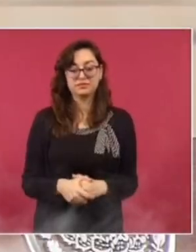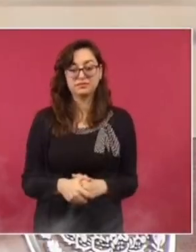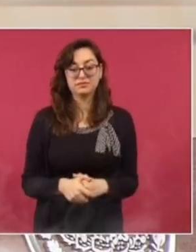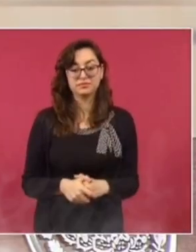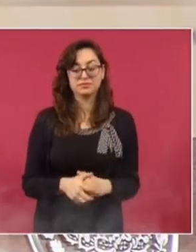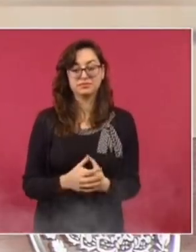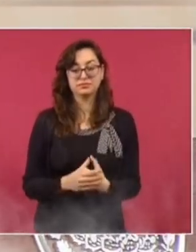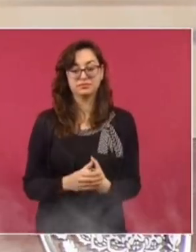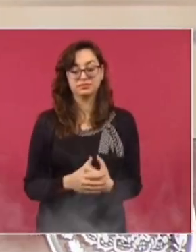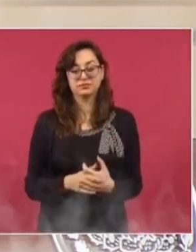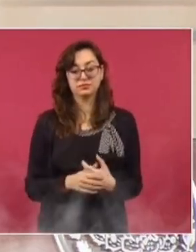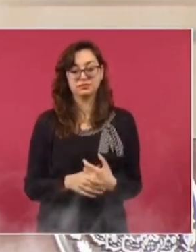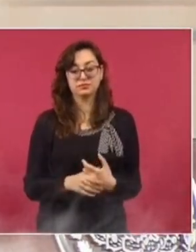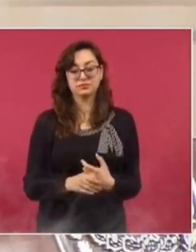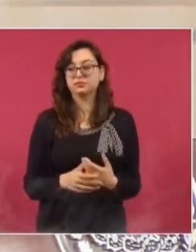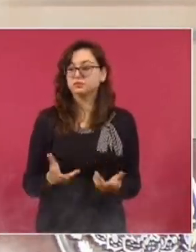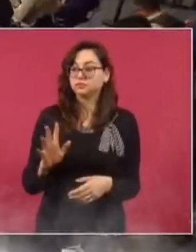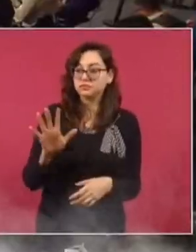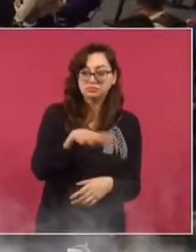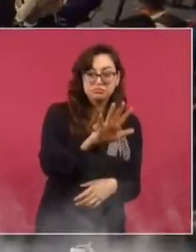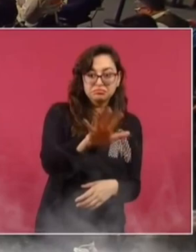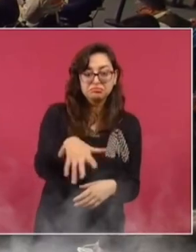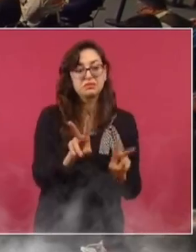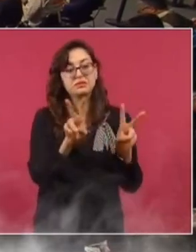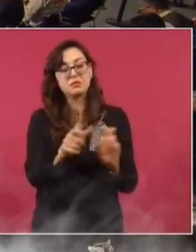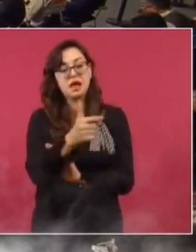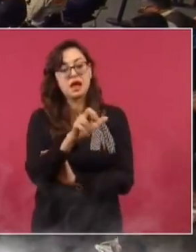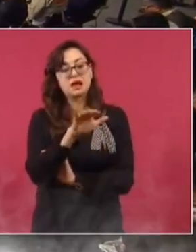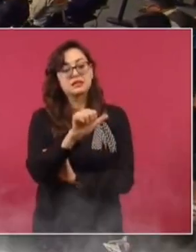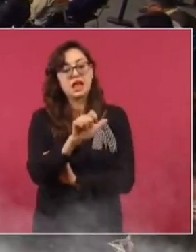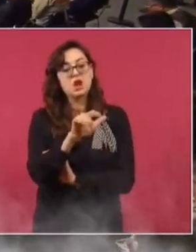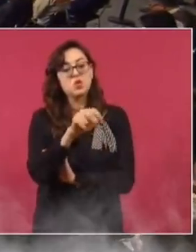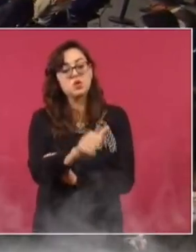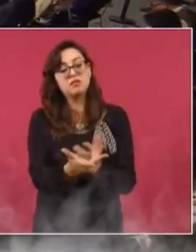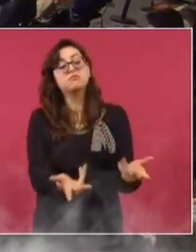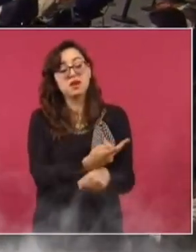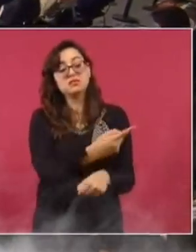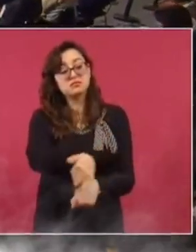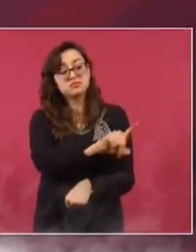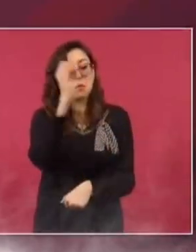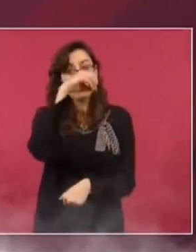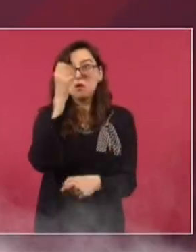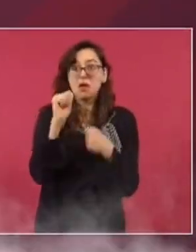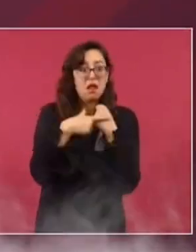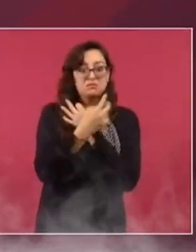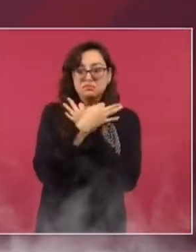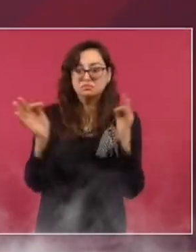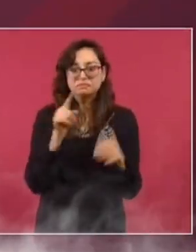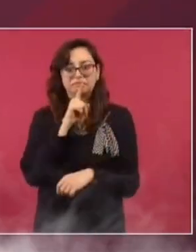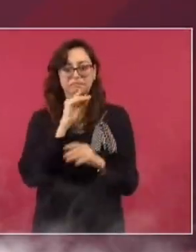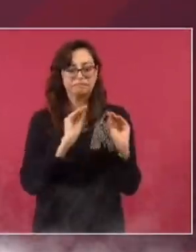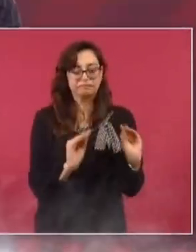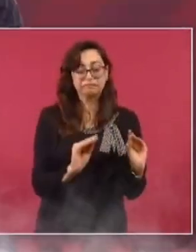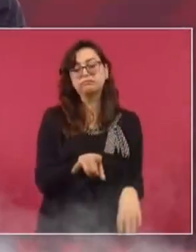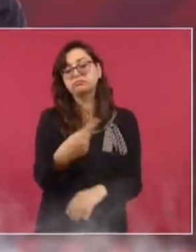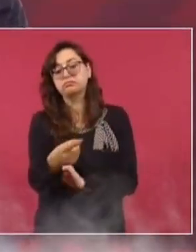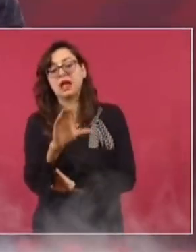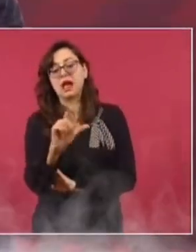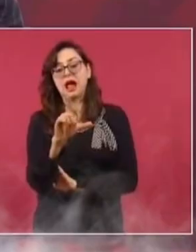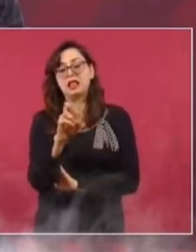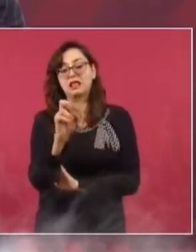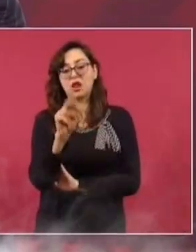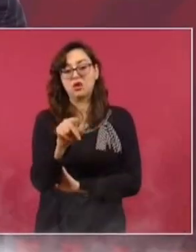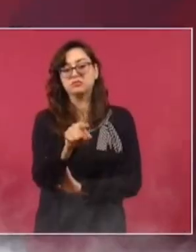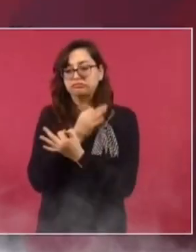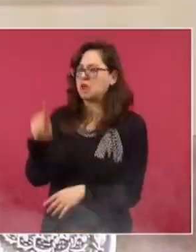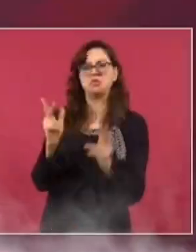No se pronuncian por lo de García Luna. Si acaso Calderón y eso, con un planteamiento ofensivo